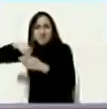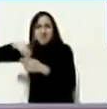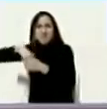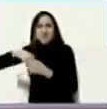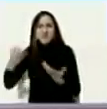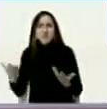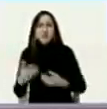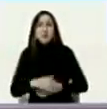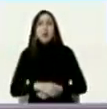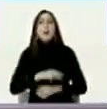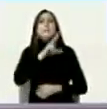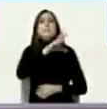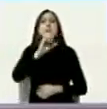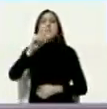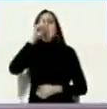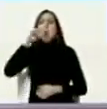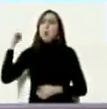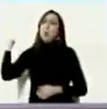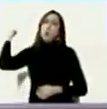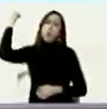20 años después